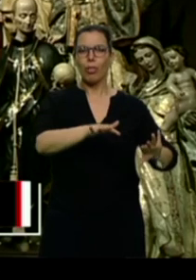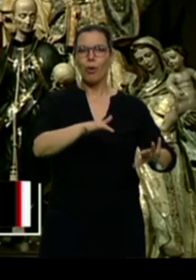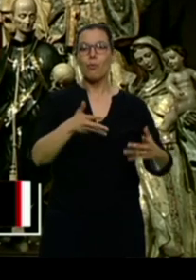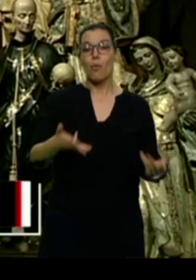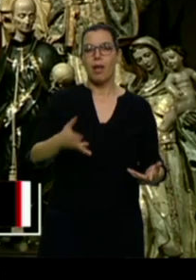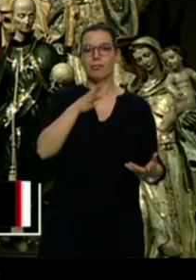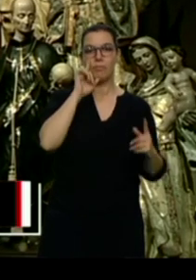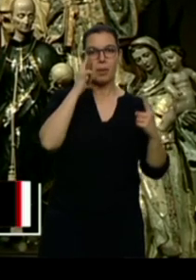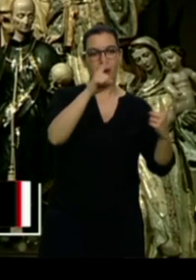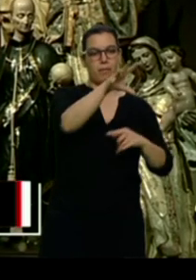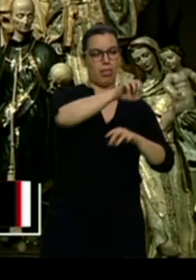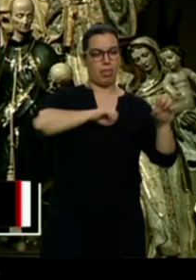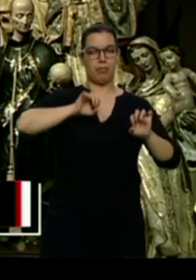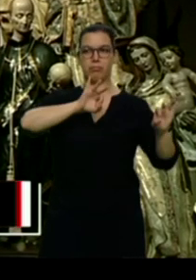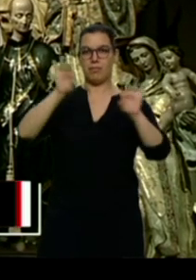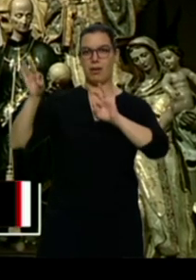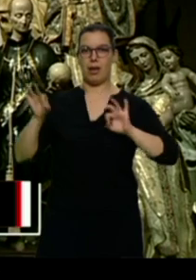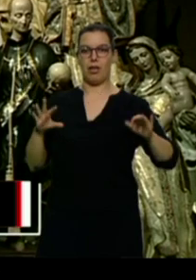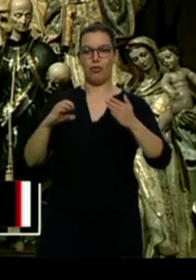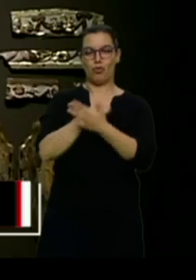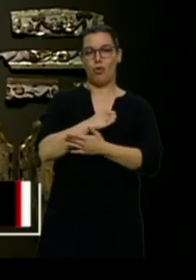piezas que un día quedaron en segundo plano.